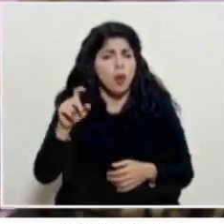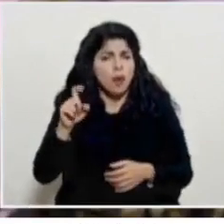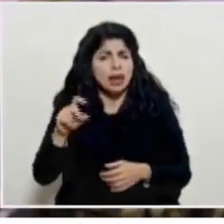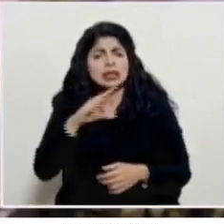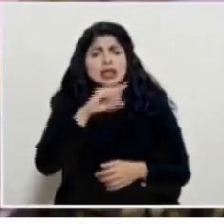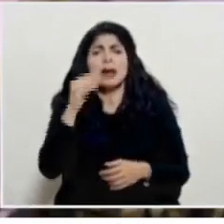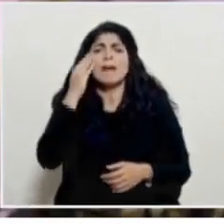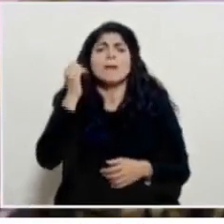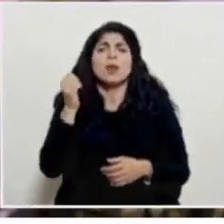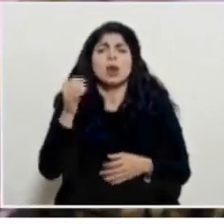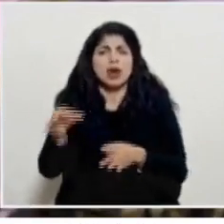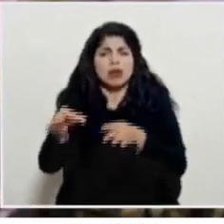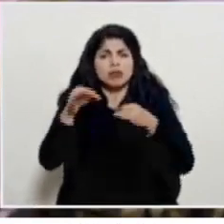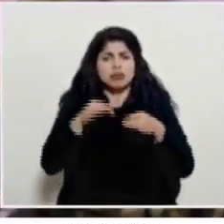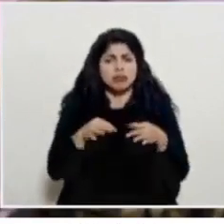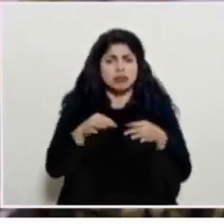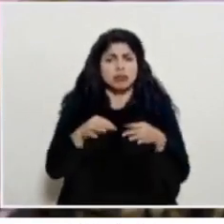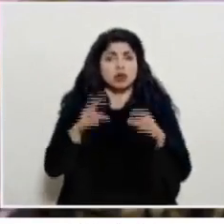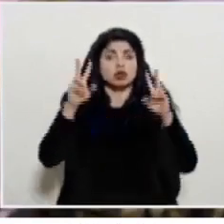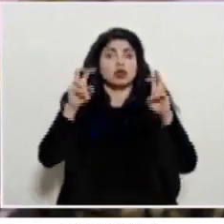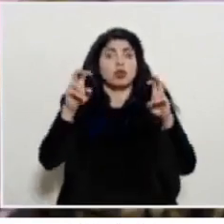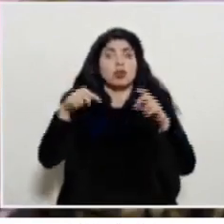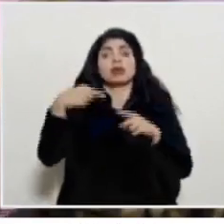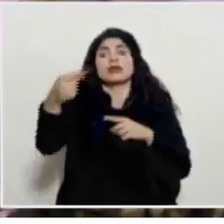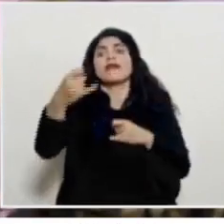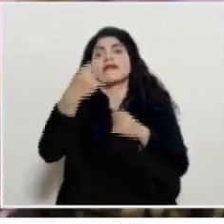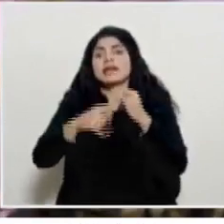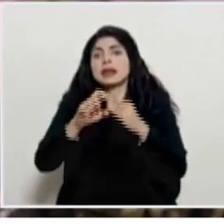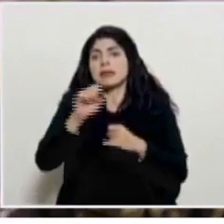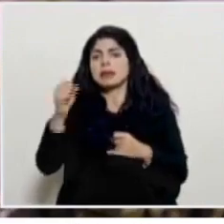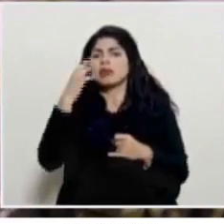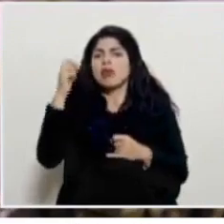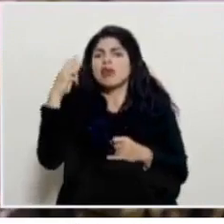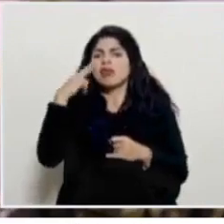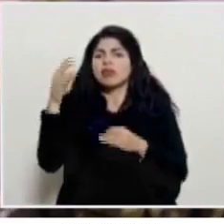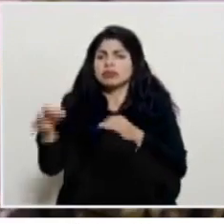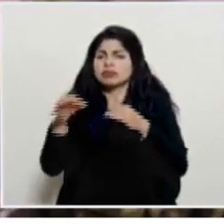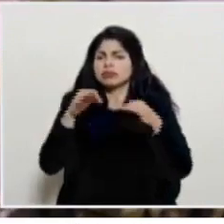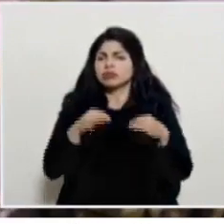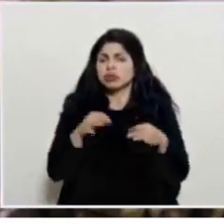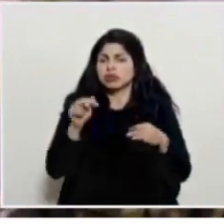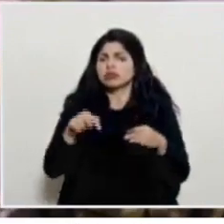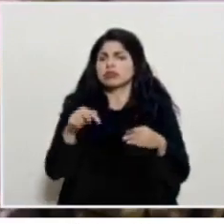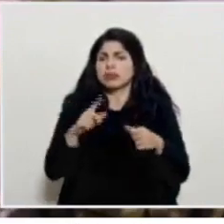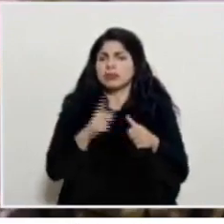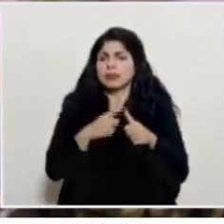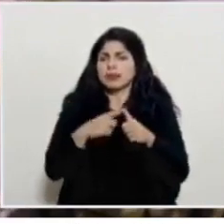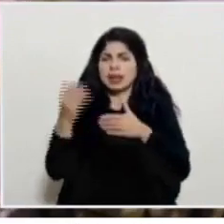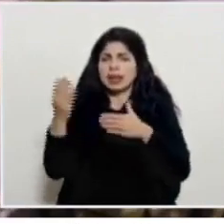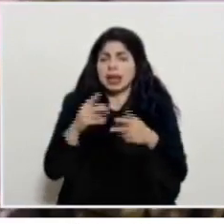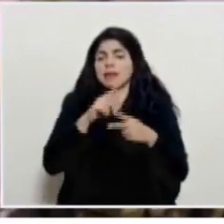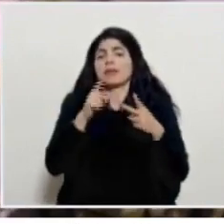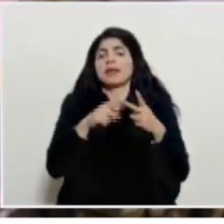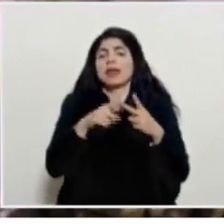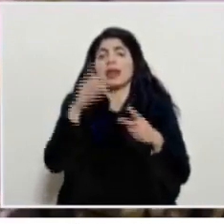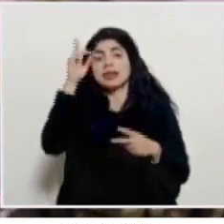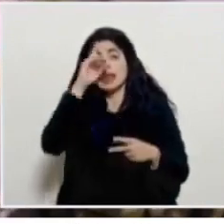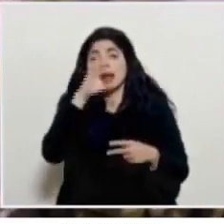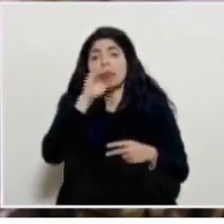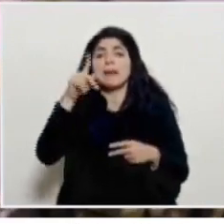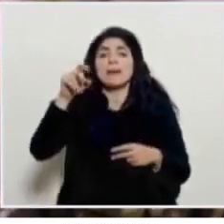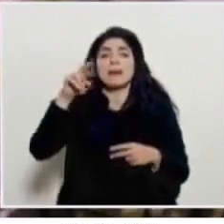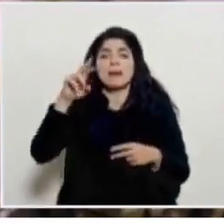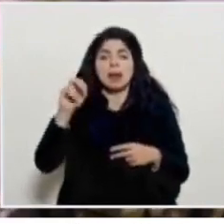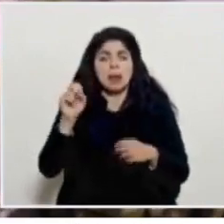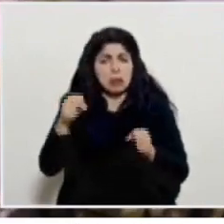¿Y por qué el adelanto? En teoría llegaba a fin de mes ¿Hay alguna razón para que nos hayan adelantado la primera entrega? Luego don Daniel y don Pedro si nos pueden ayudar por